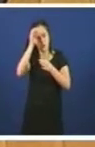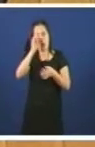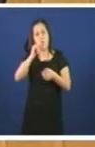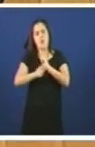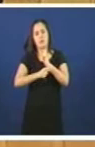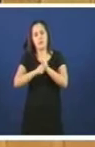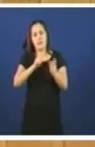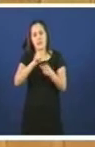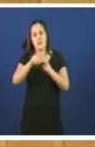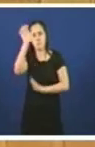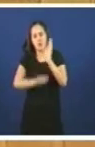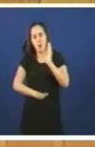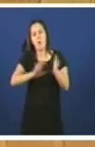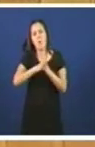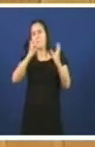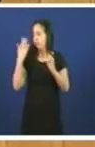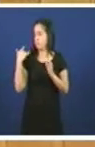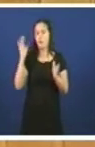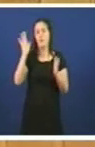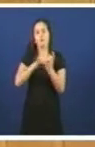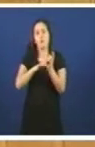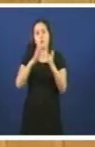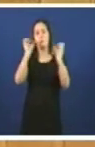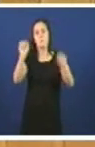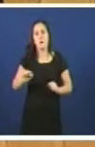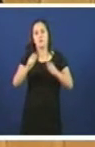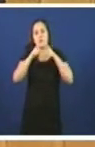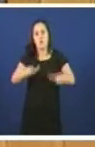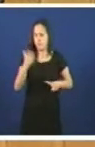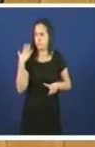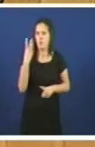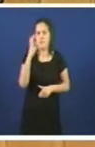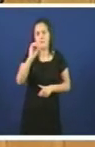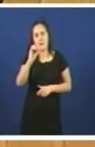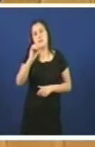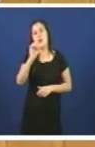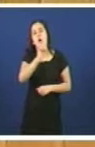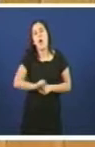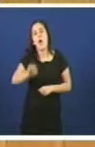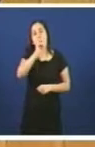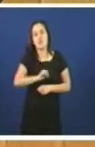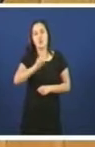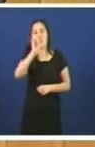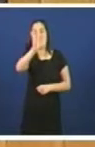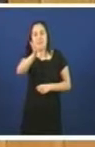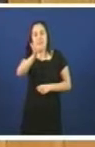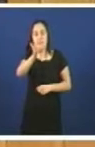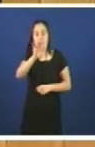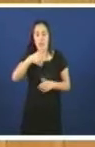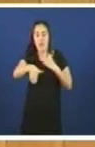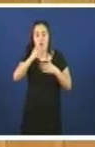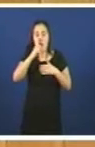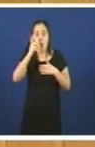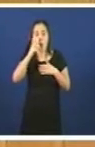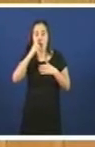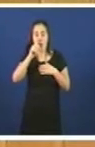marco do pacto lingüístico que en Galicia se fragou faixa 30 anos. O 15 de suño, exactamente, cumpriránse 30 anos da lei de normalización